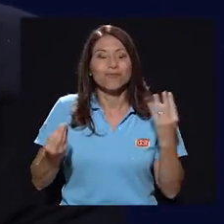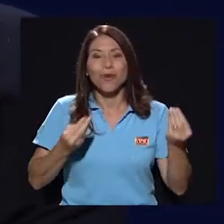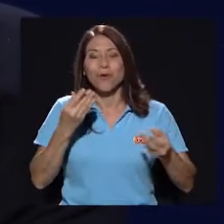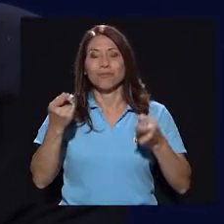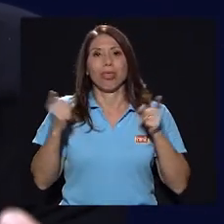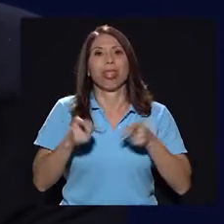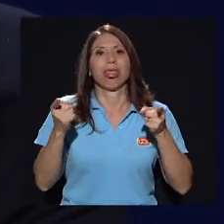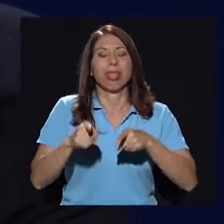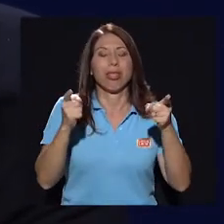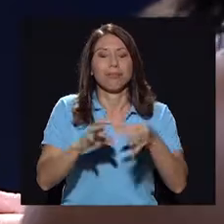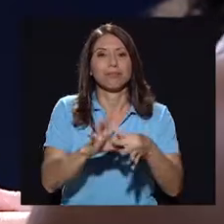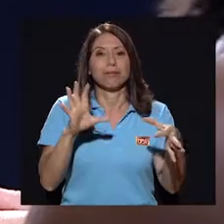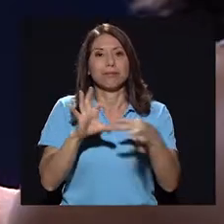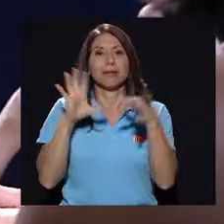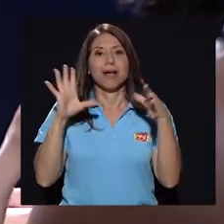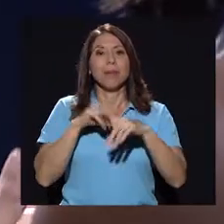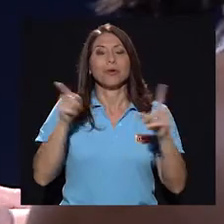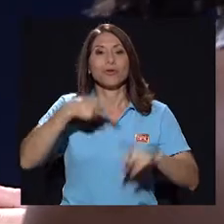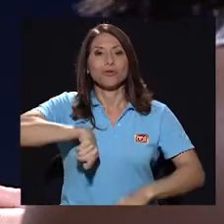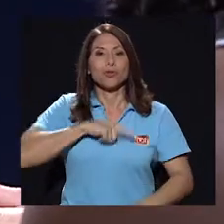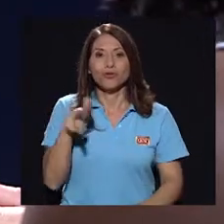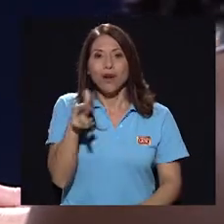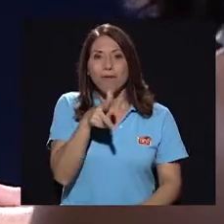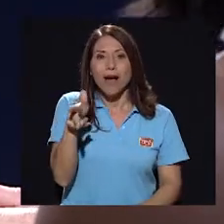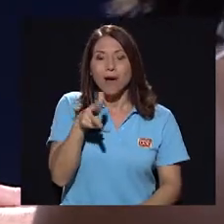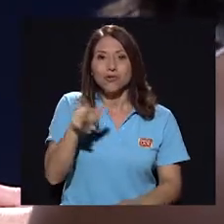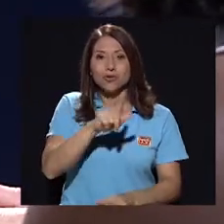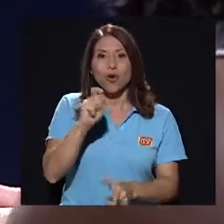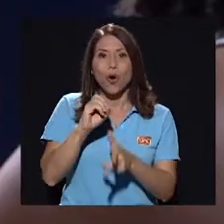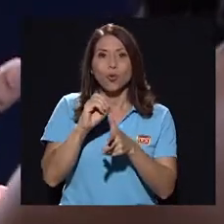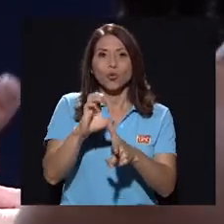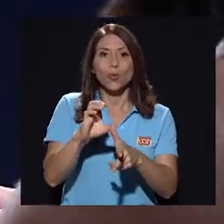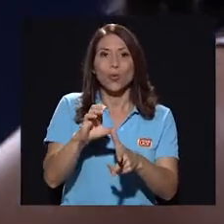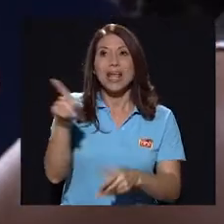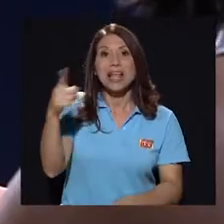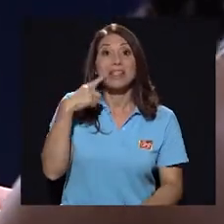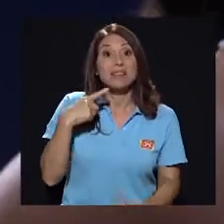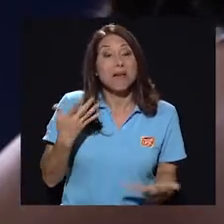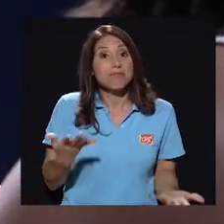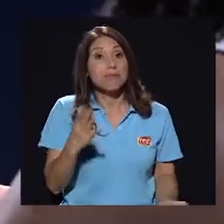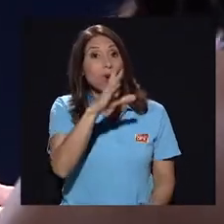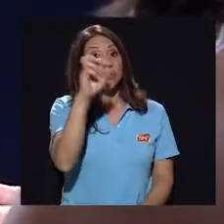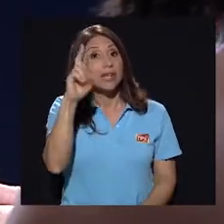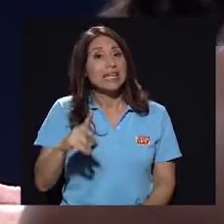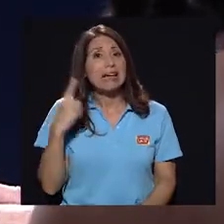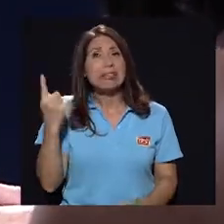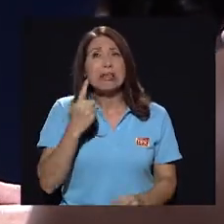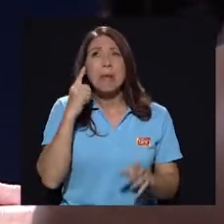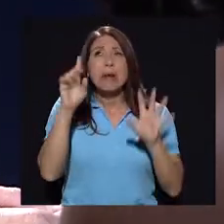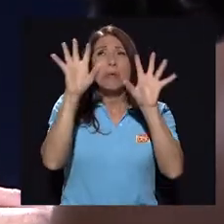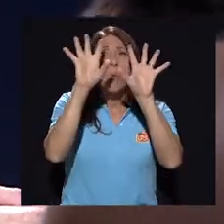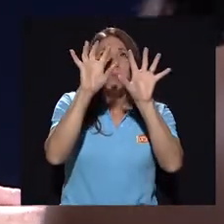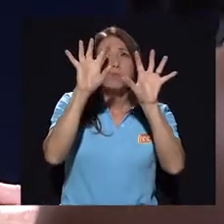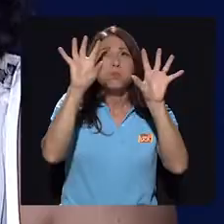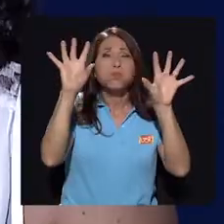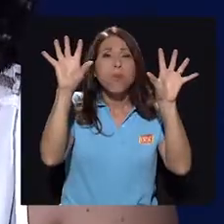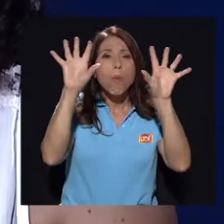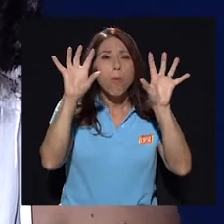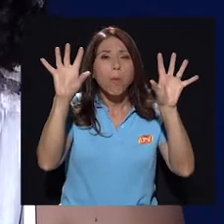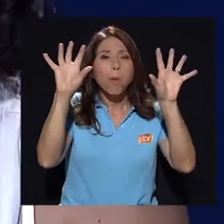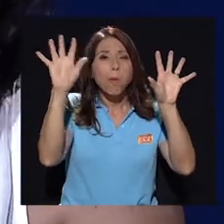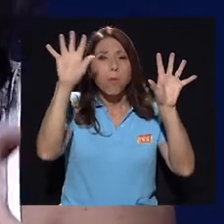atropellado, grabamos en octubre y entonces Julio también decía, en octubre, ¿verdad? Costa Rica siempre está muy gris el cielo,